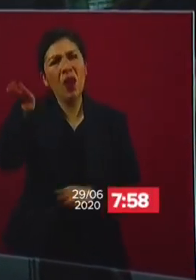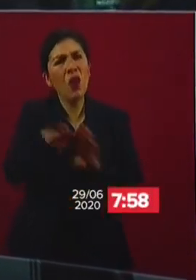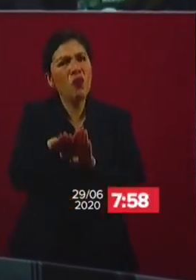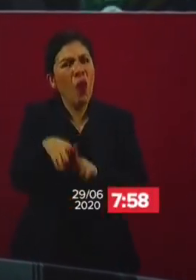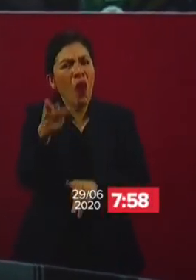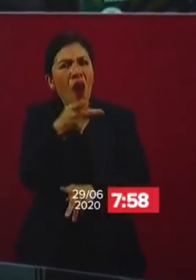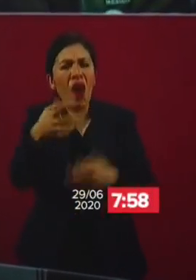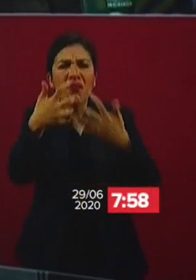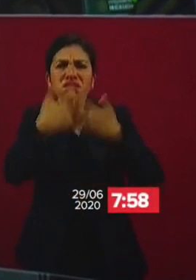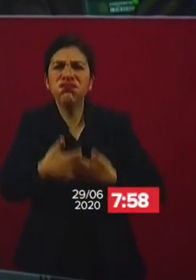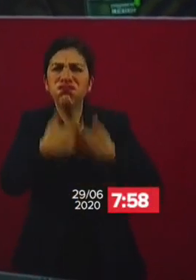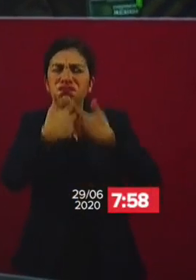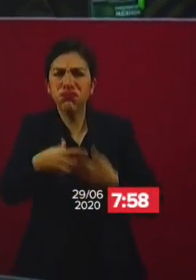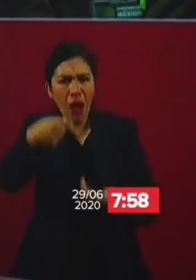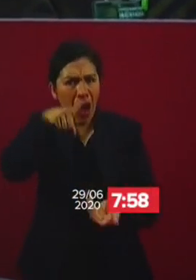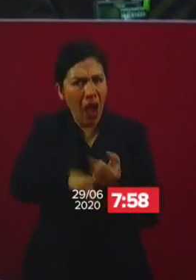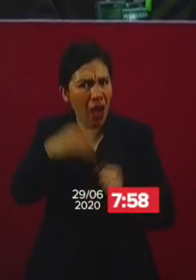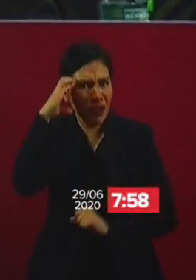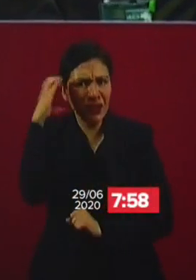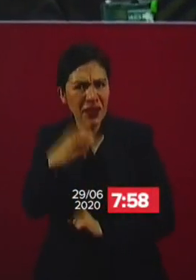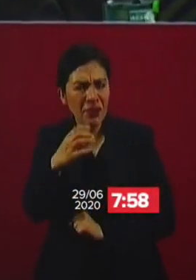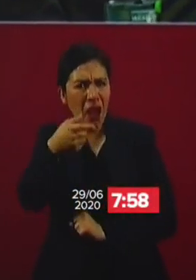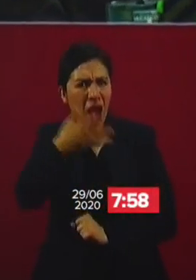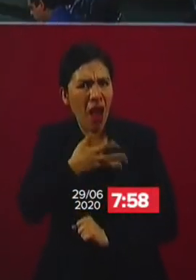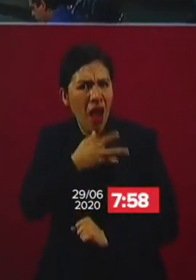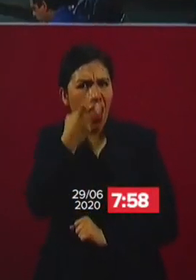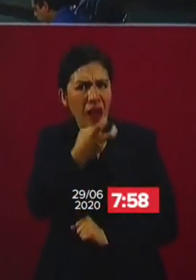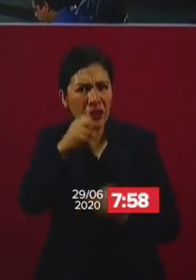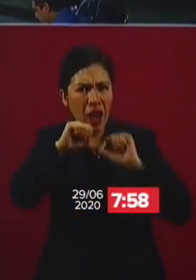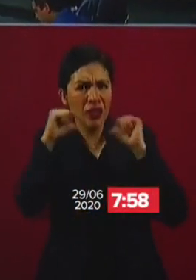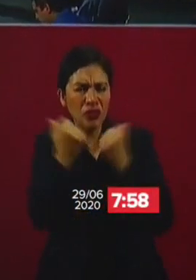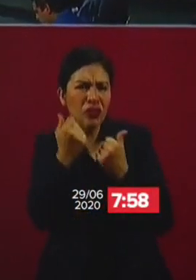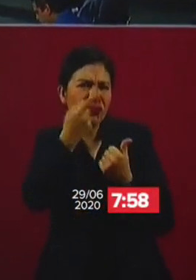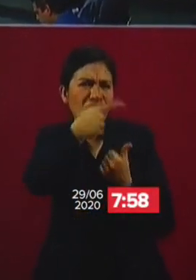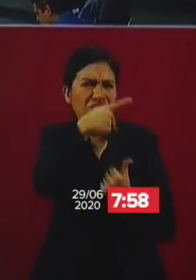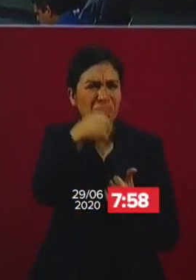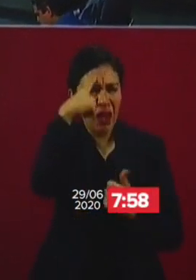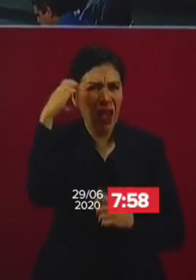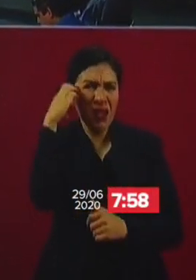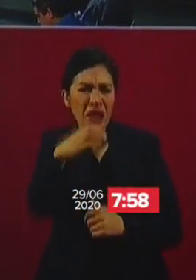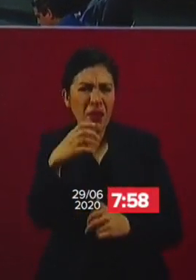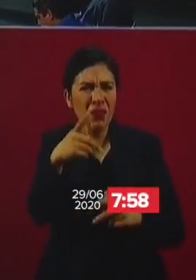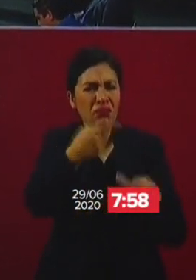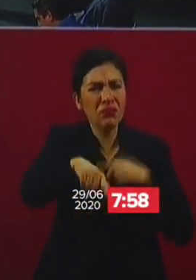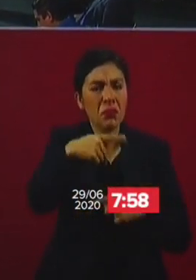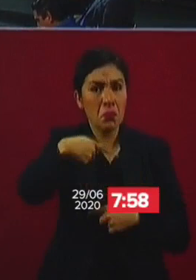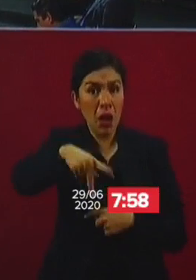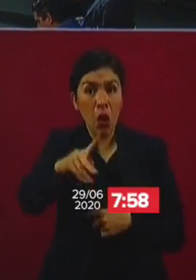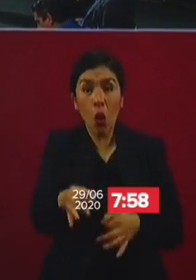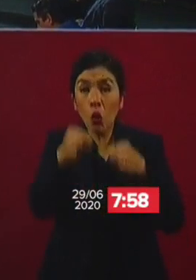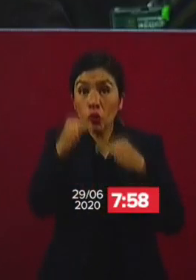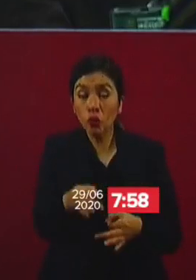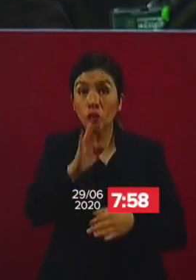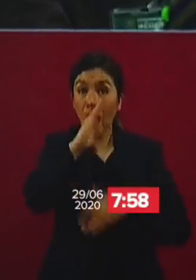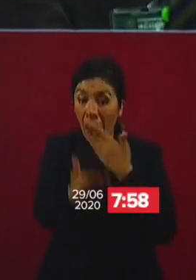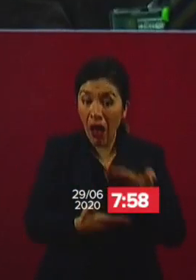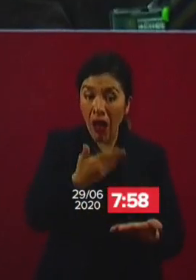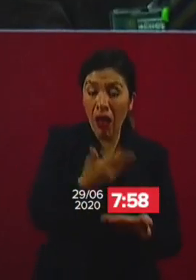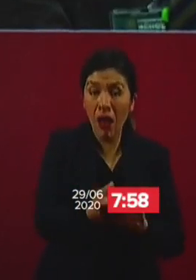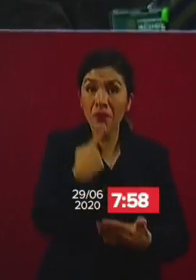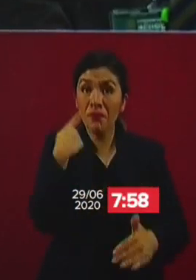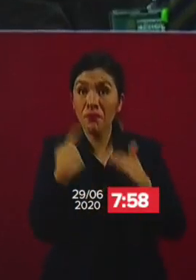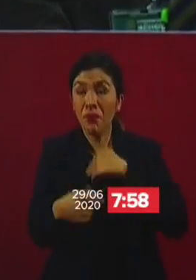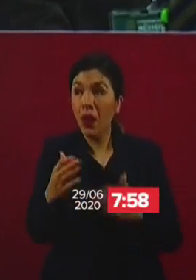durante la tarde del miércoles emitirá un mensaje al cumplirse dos años de su triunfo en las elecciones presidenciales. Respecto a los hechos recientes, exhortó a los